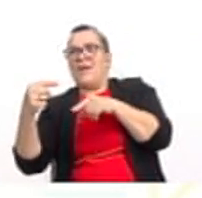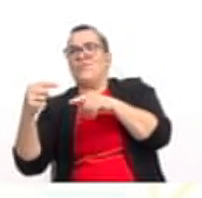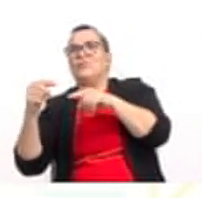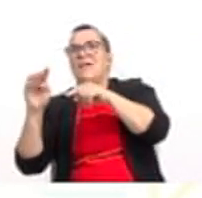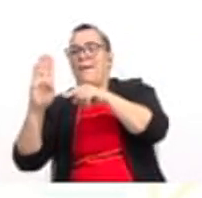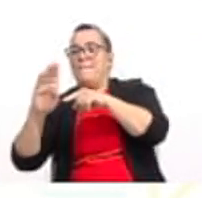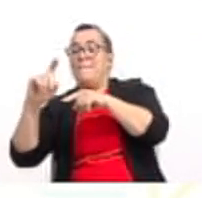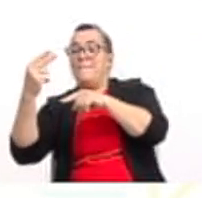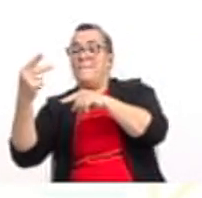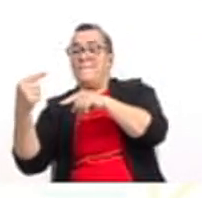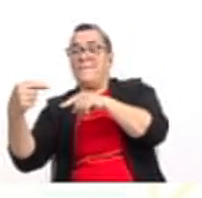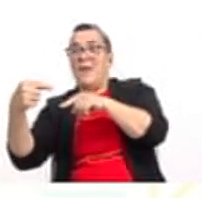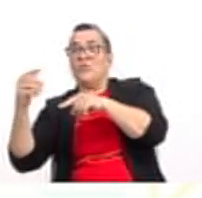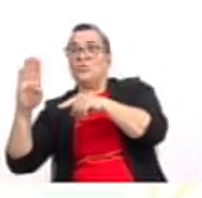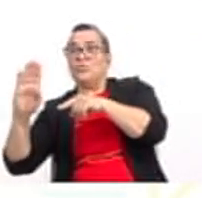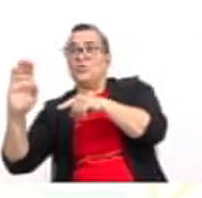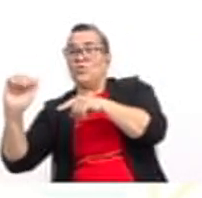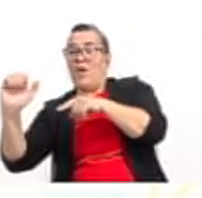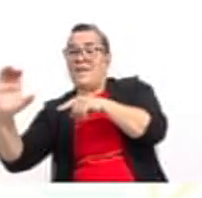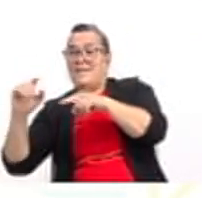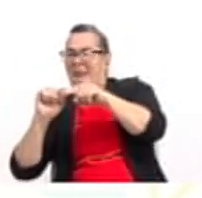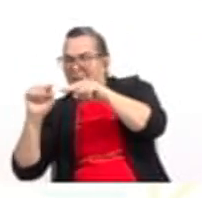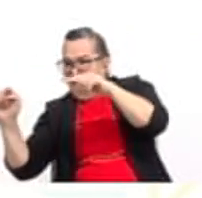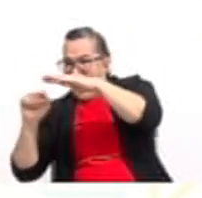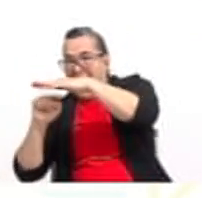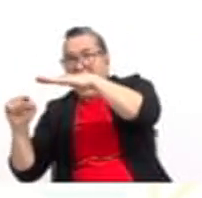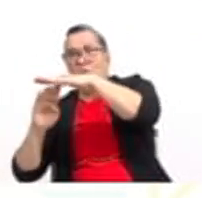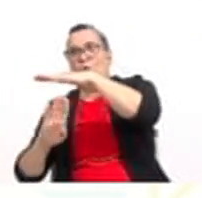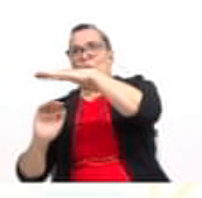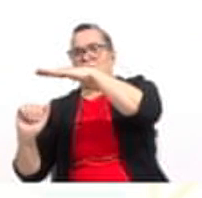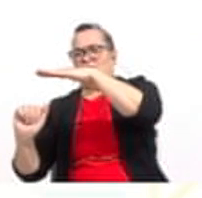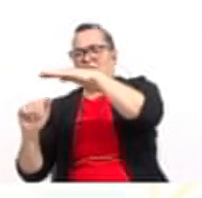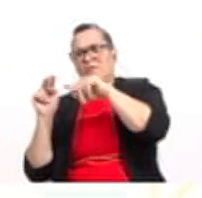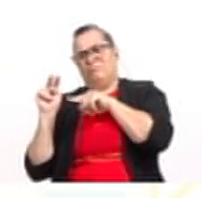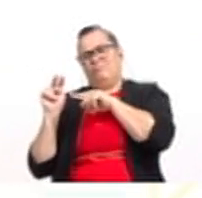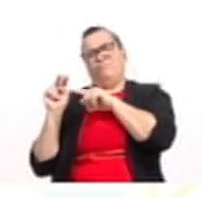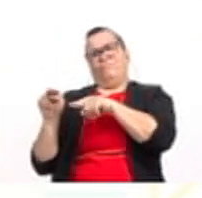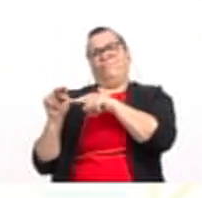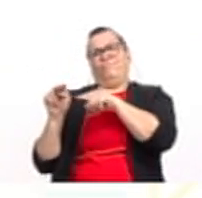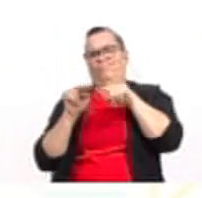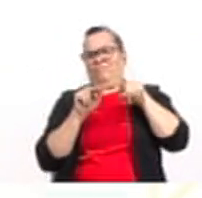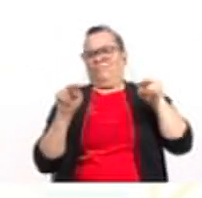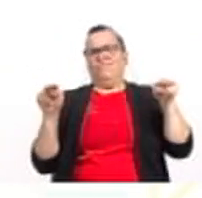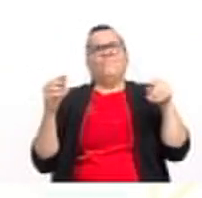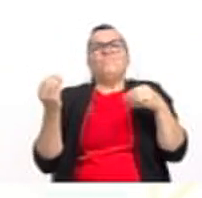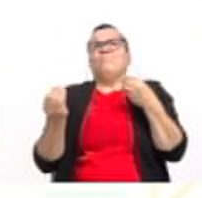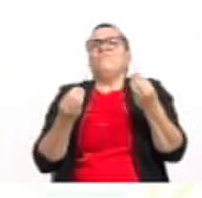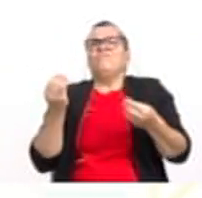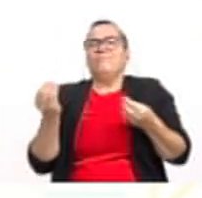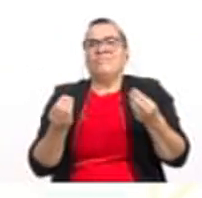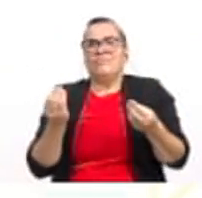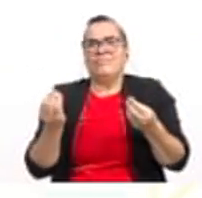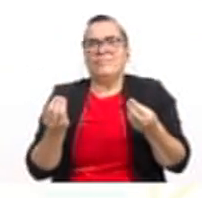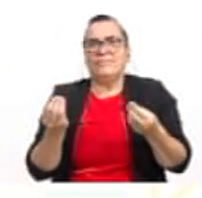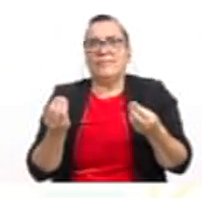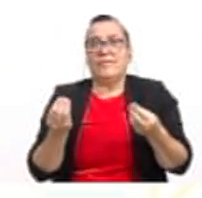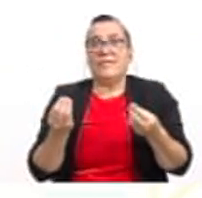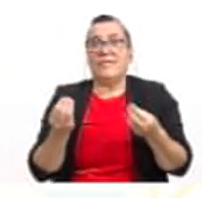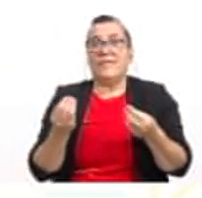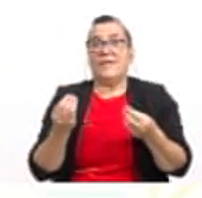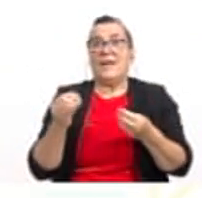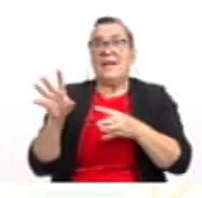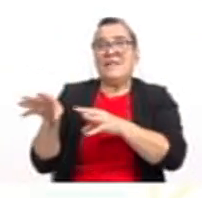menos 4a por c sobre 4a. observemos acá que lo que hicimos fue extraer a menos